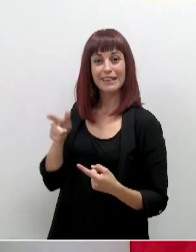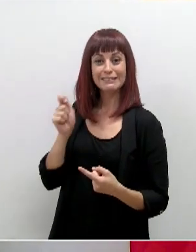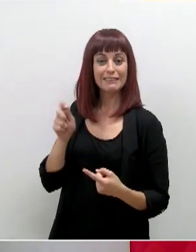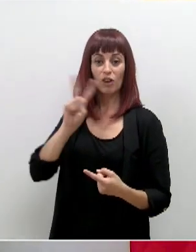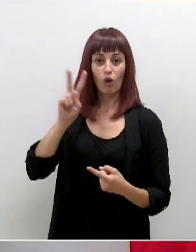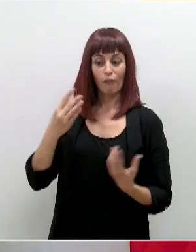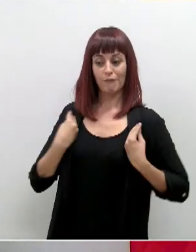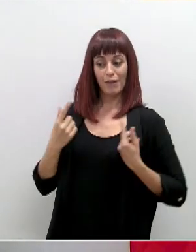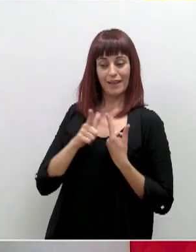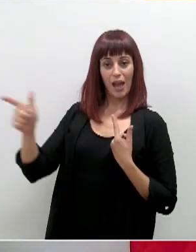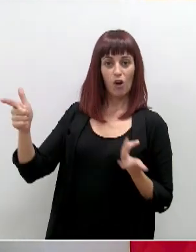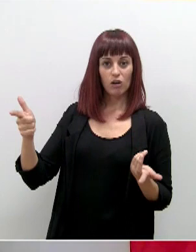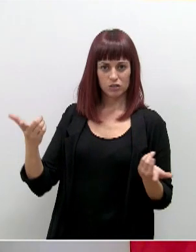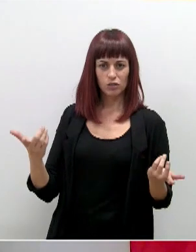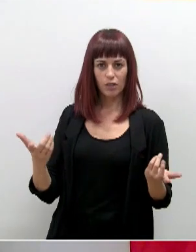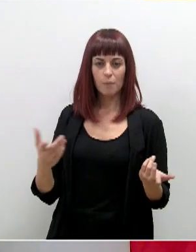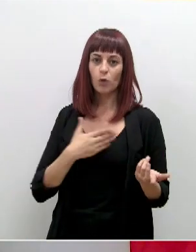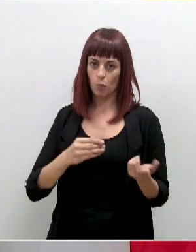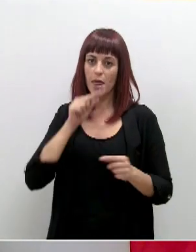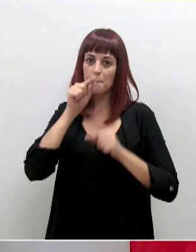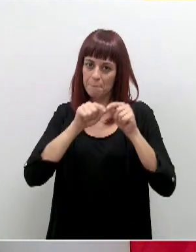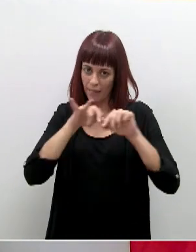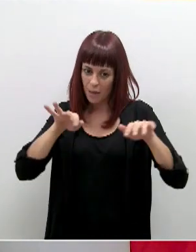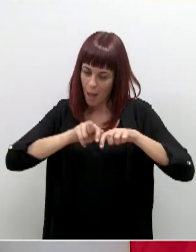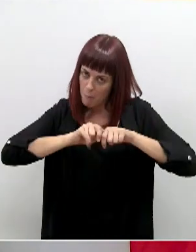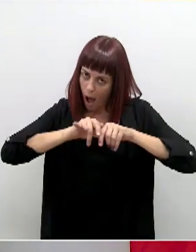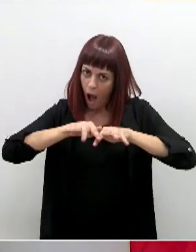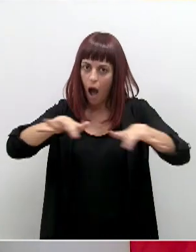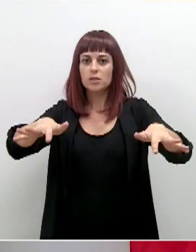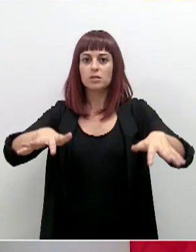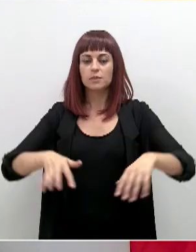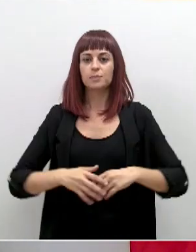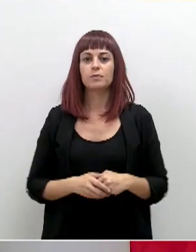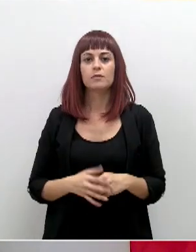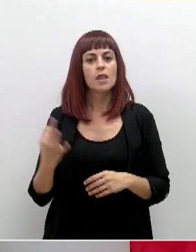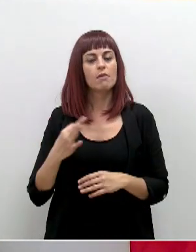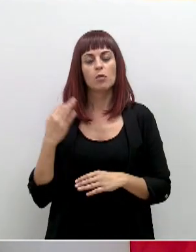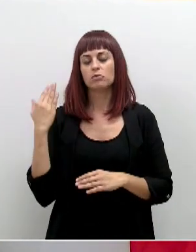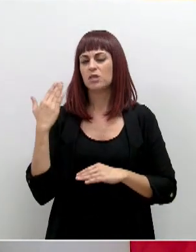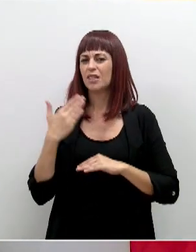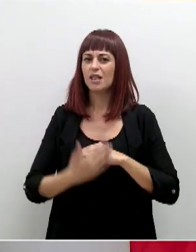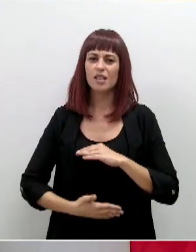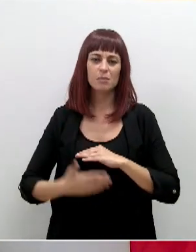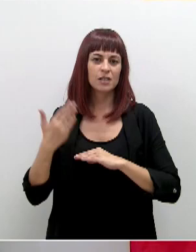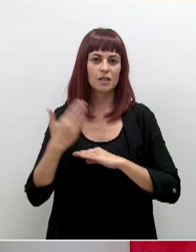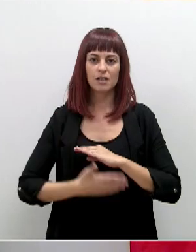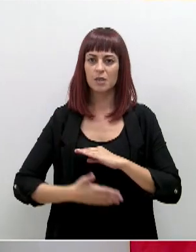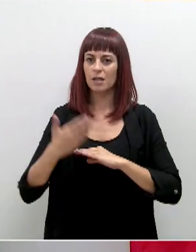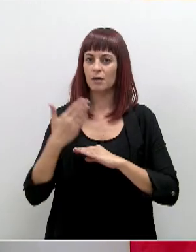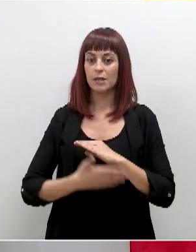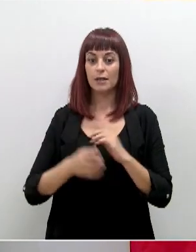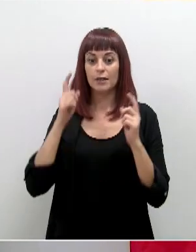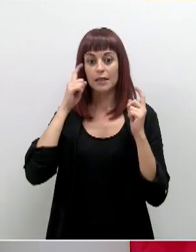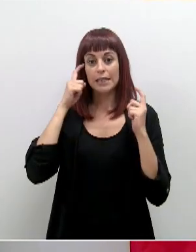puede ser una cuestión que influya en la expansión de la pandemia. Hay que limitar al máximo para